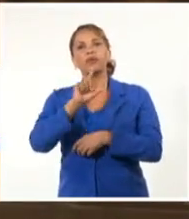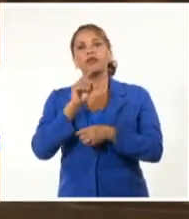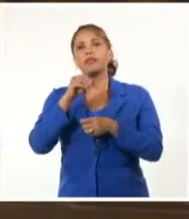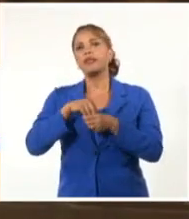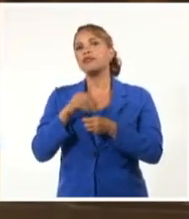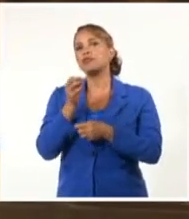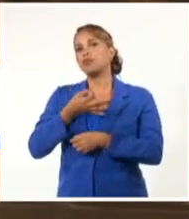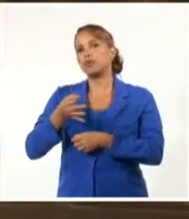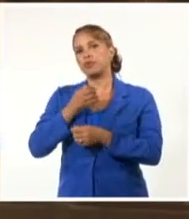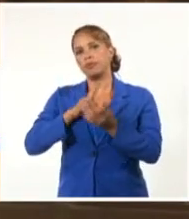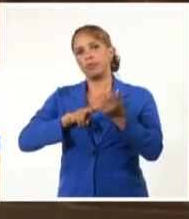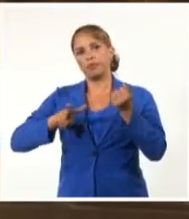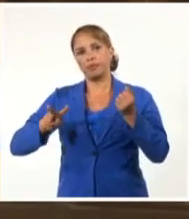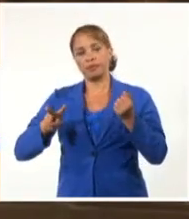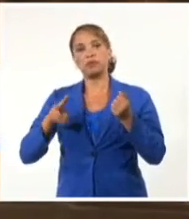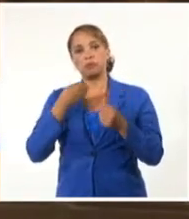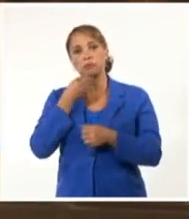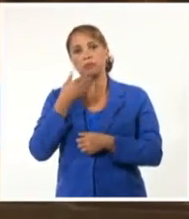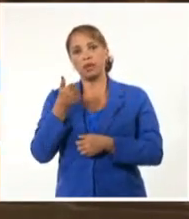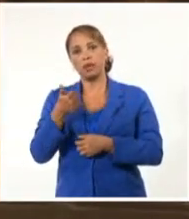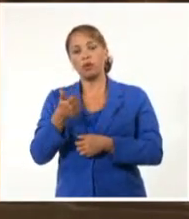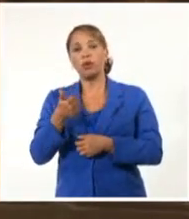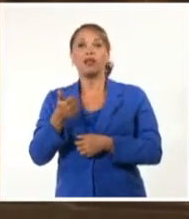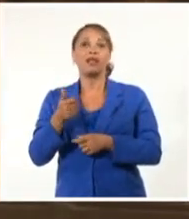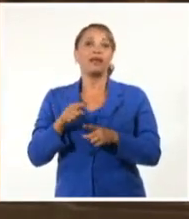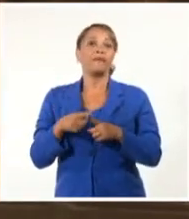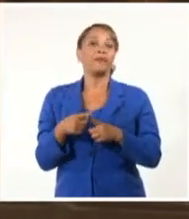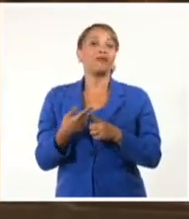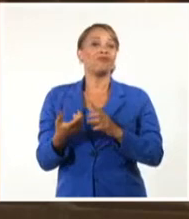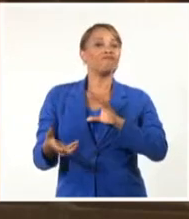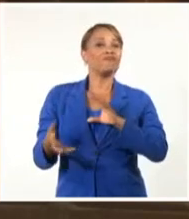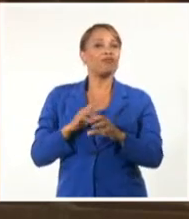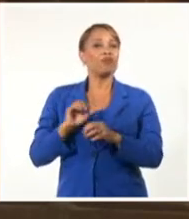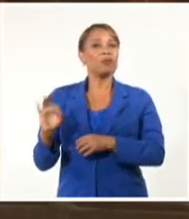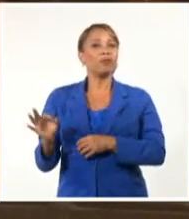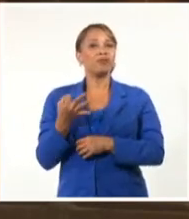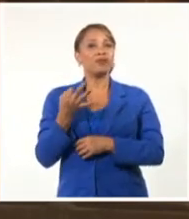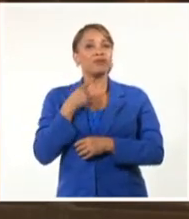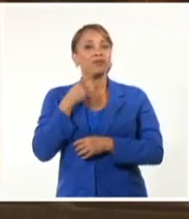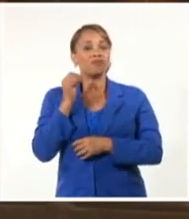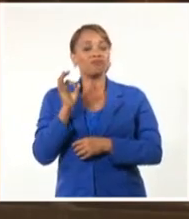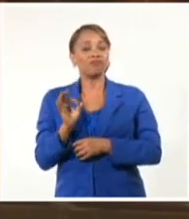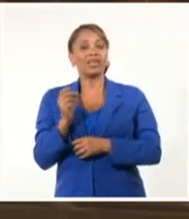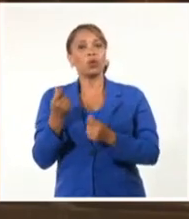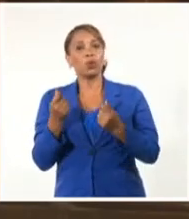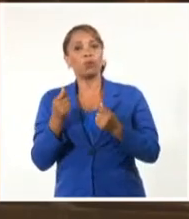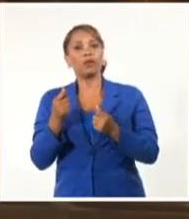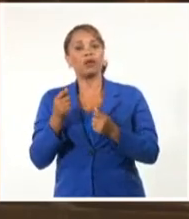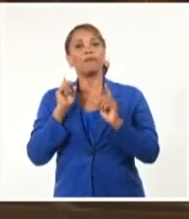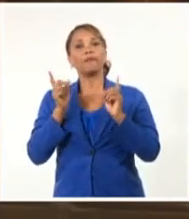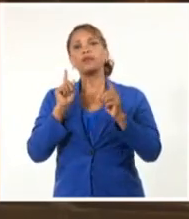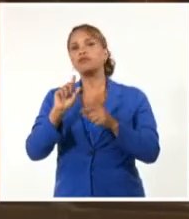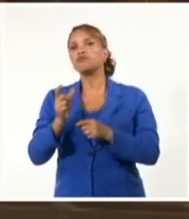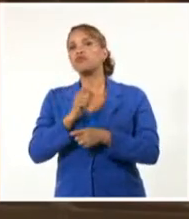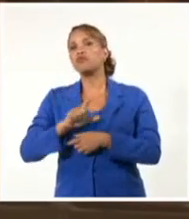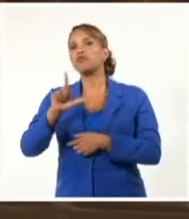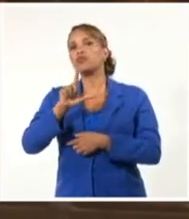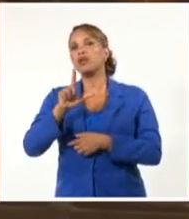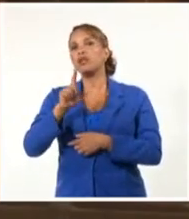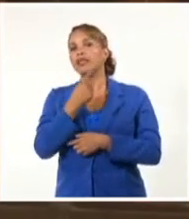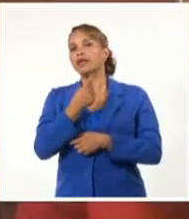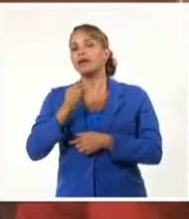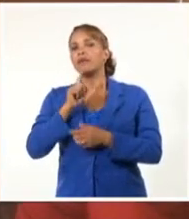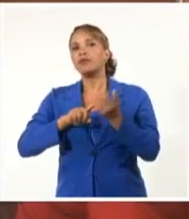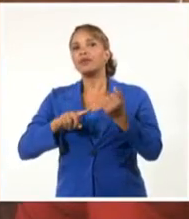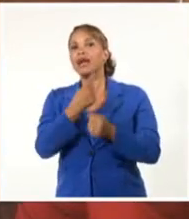municipio, de una provincia. Pero oiga, la manera de perfeccionar la vida económica, política y social de una provincia es cada uno